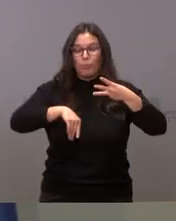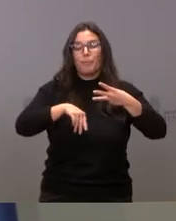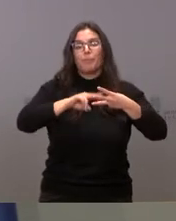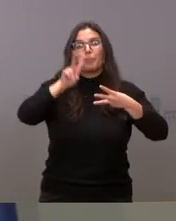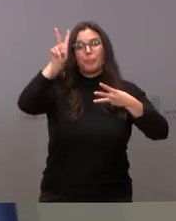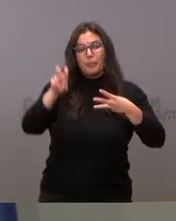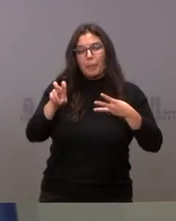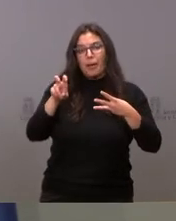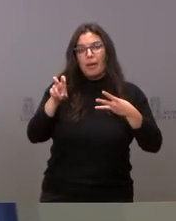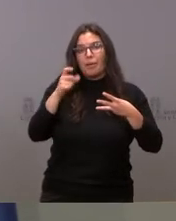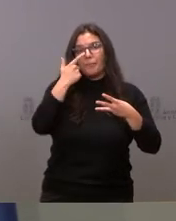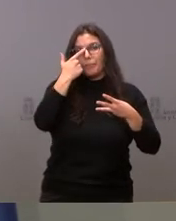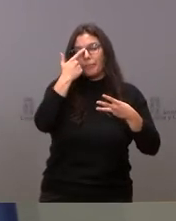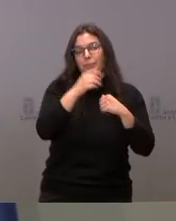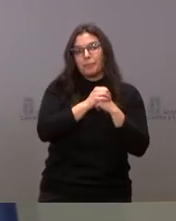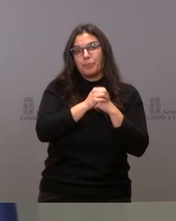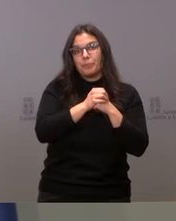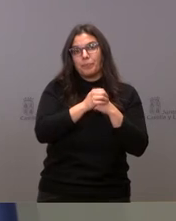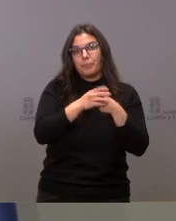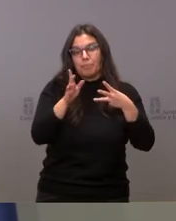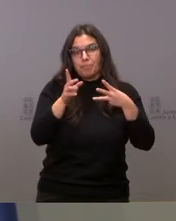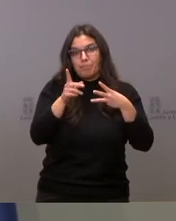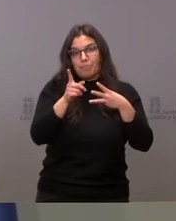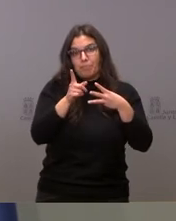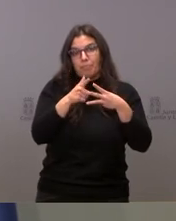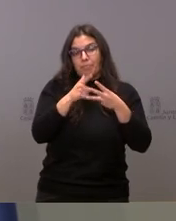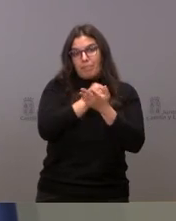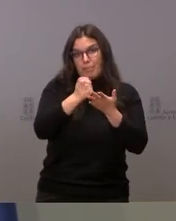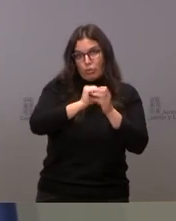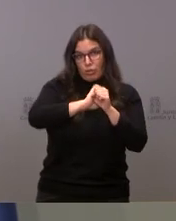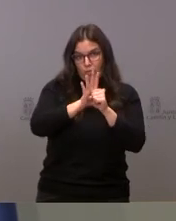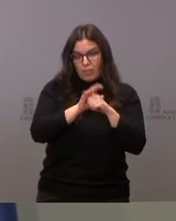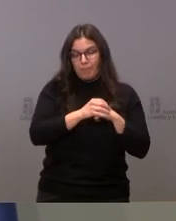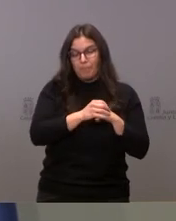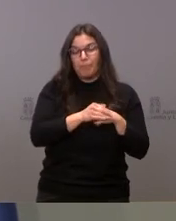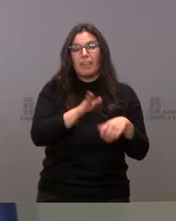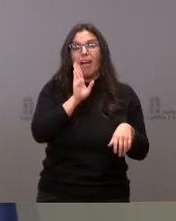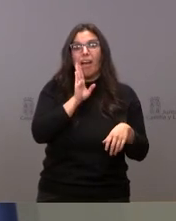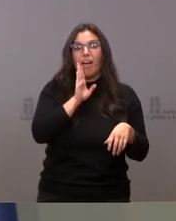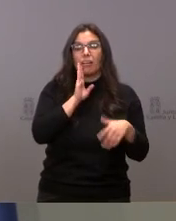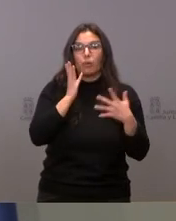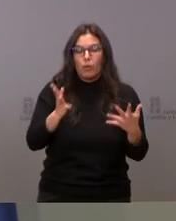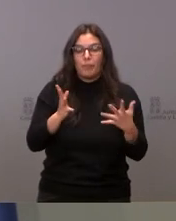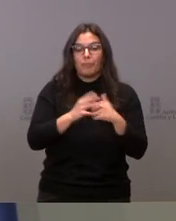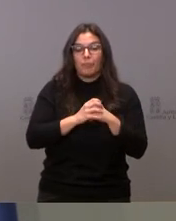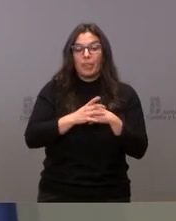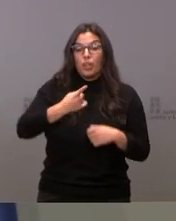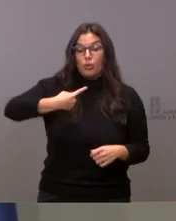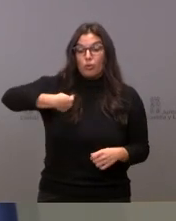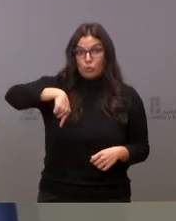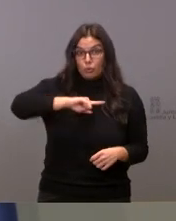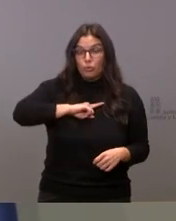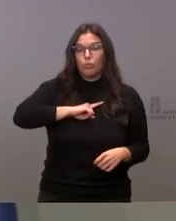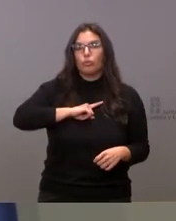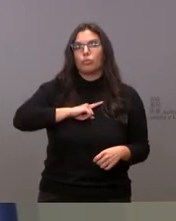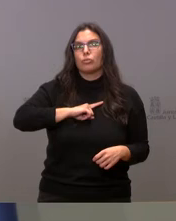al pasaporte COVID, lo que he dicho es que nosotros vamos a